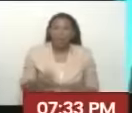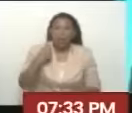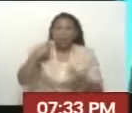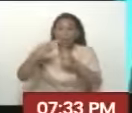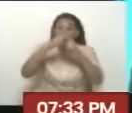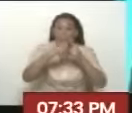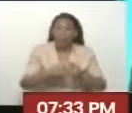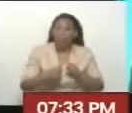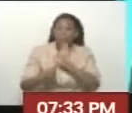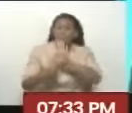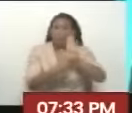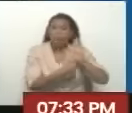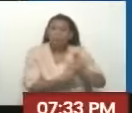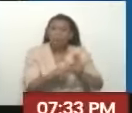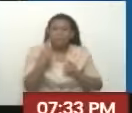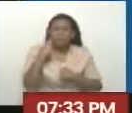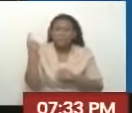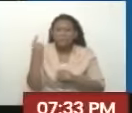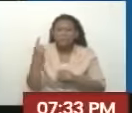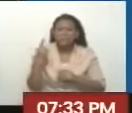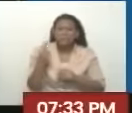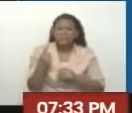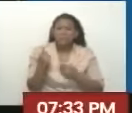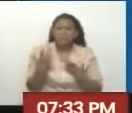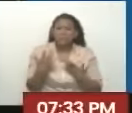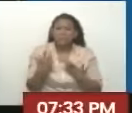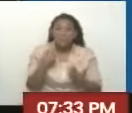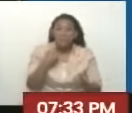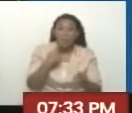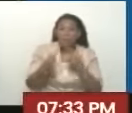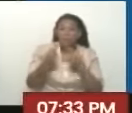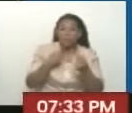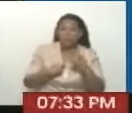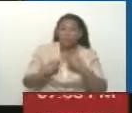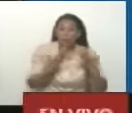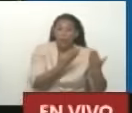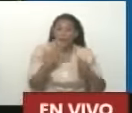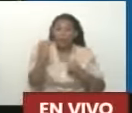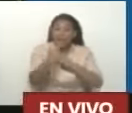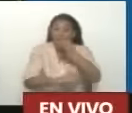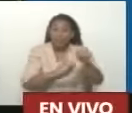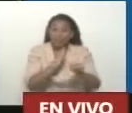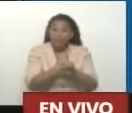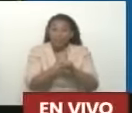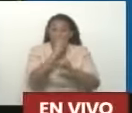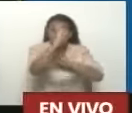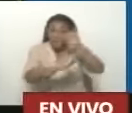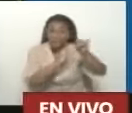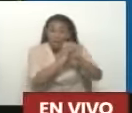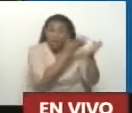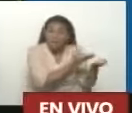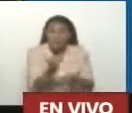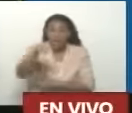Eso que dice Ramonet Me lo han dicho Invitados internacionales Que están aquí Presentes